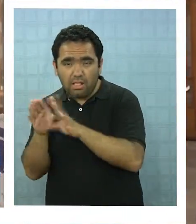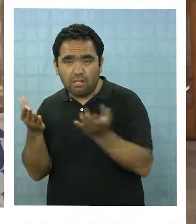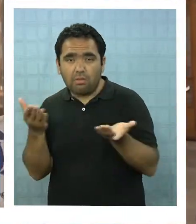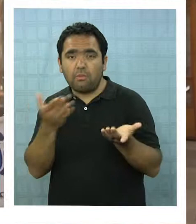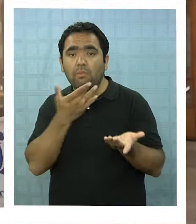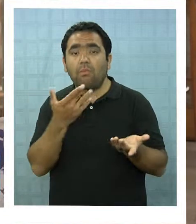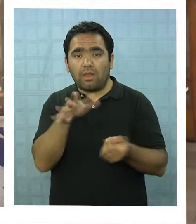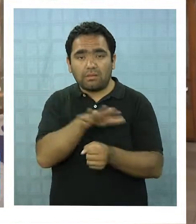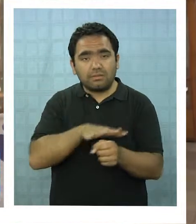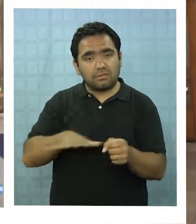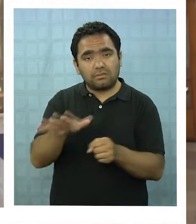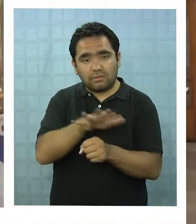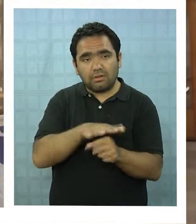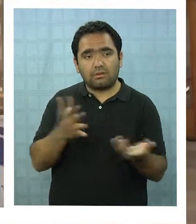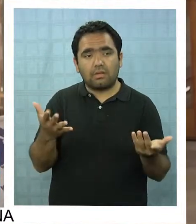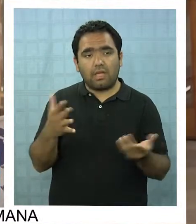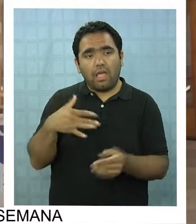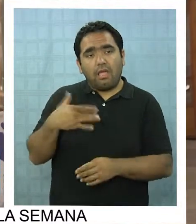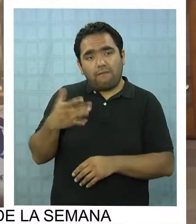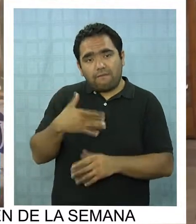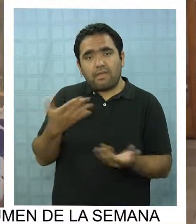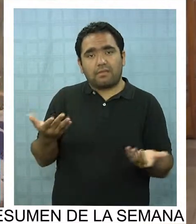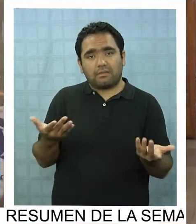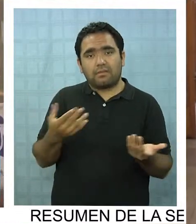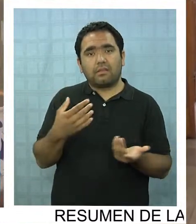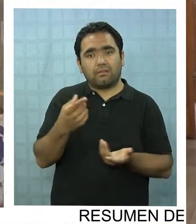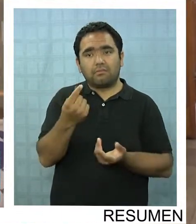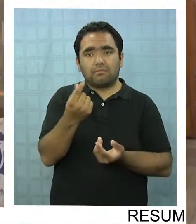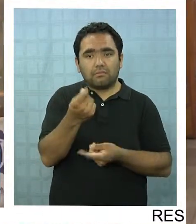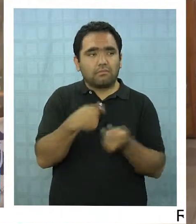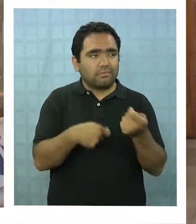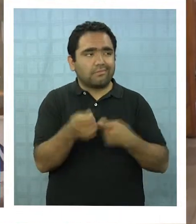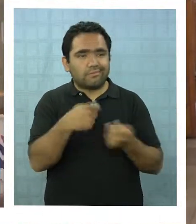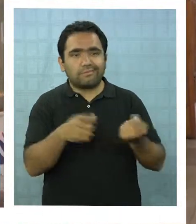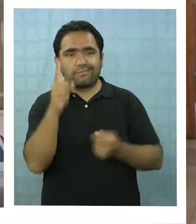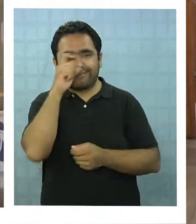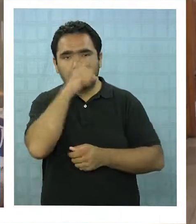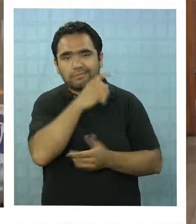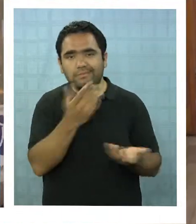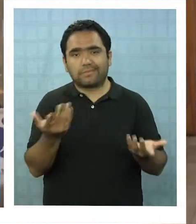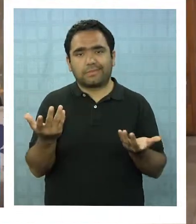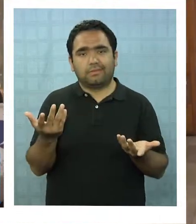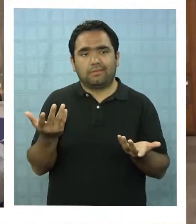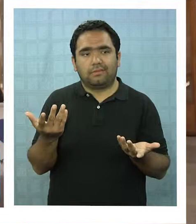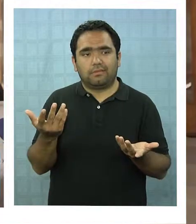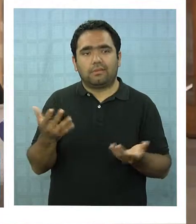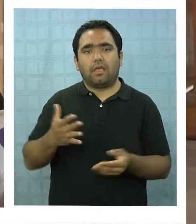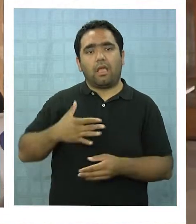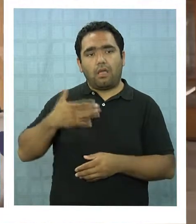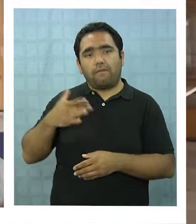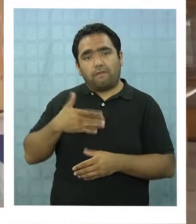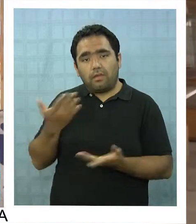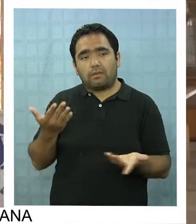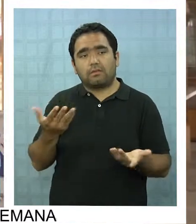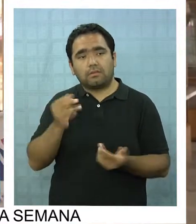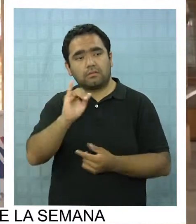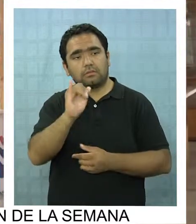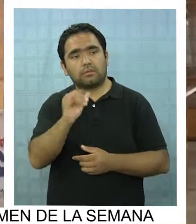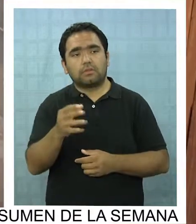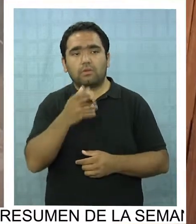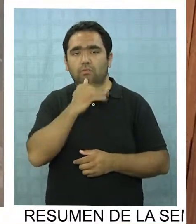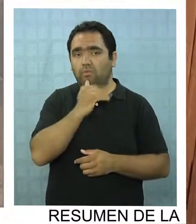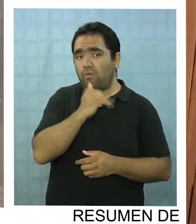por la misma situación, claro que afecta a los ingresos, a todas las personas que trabajamos acá nos afecta y no estamos